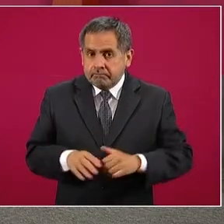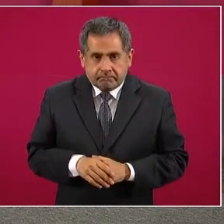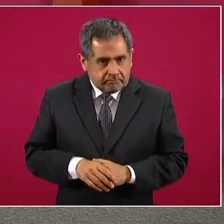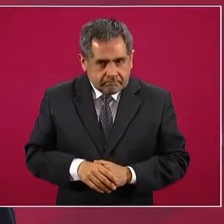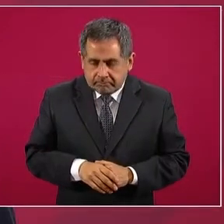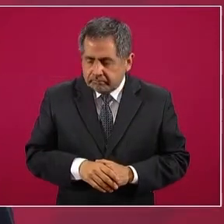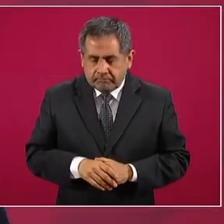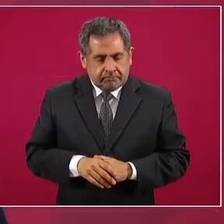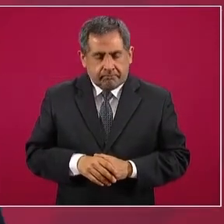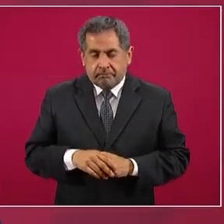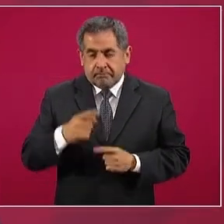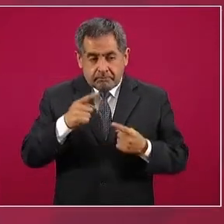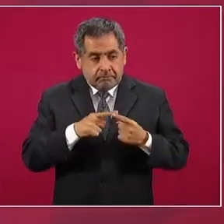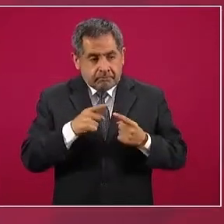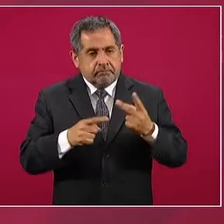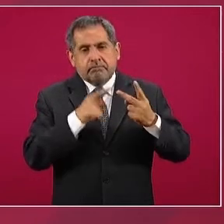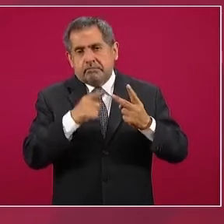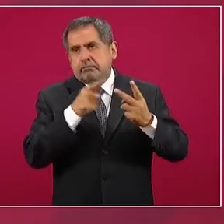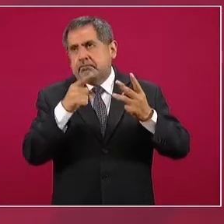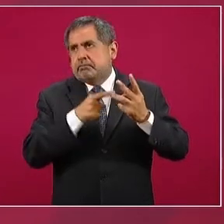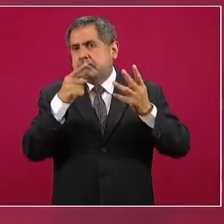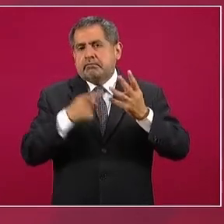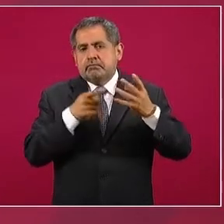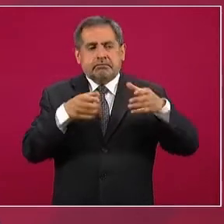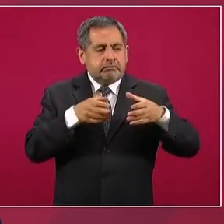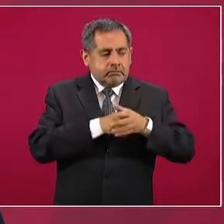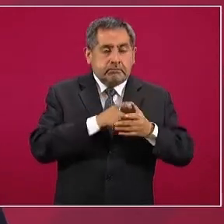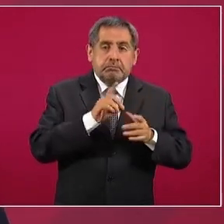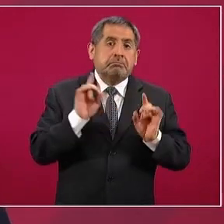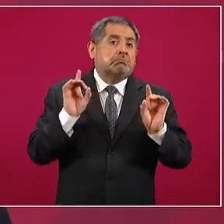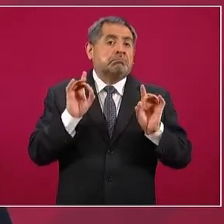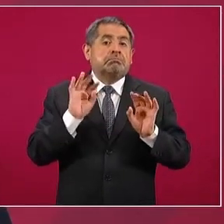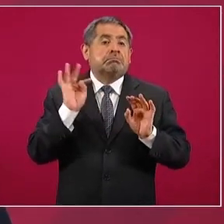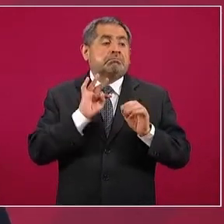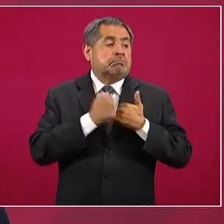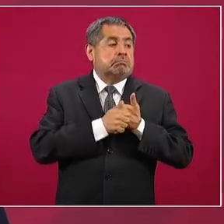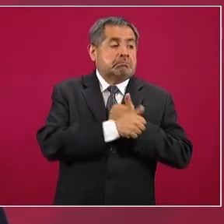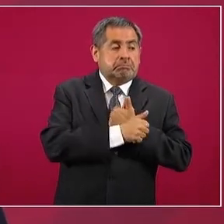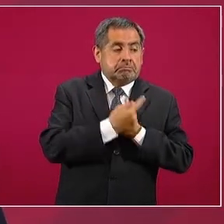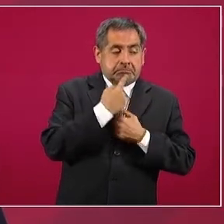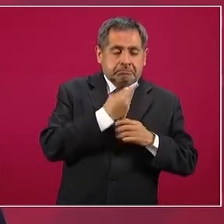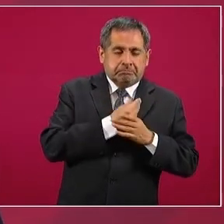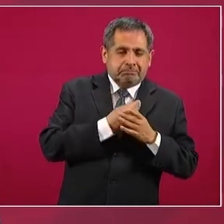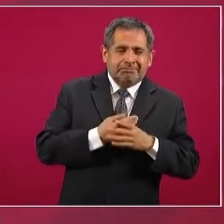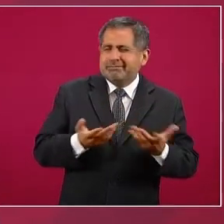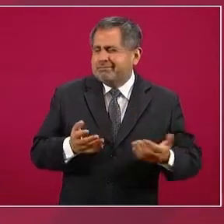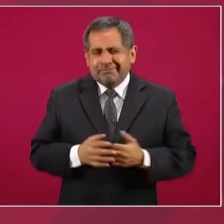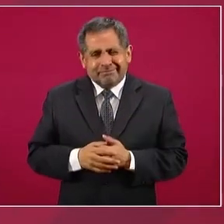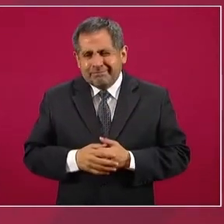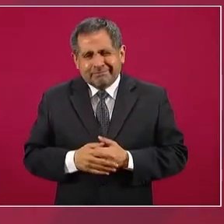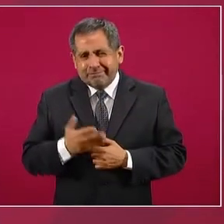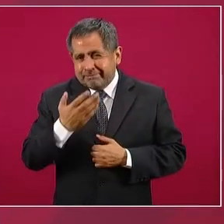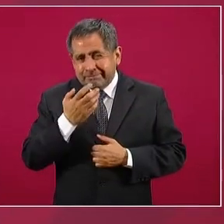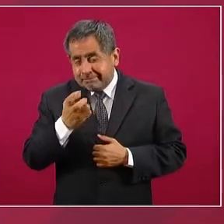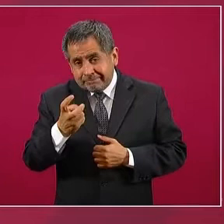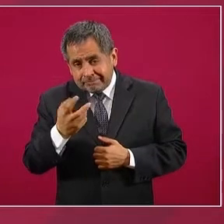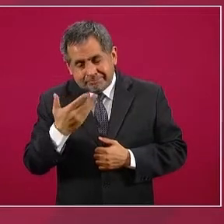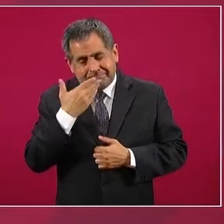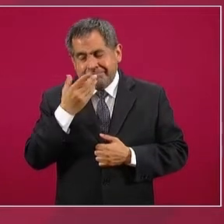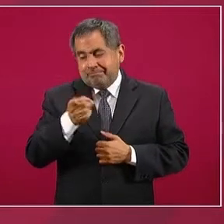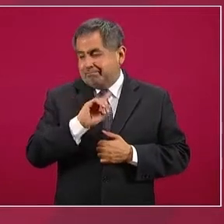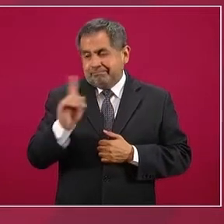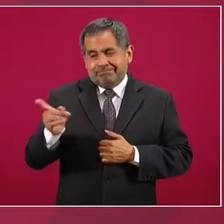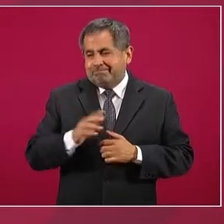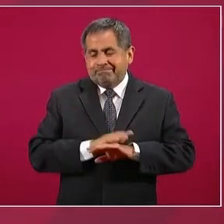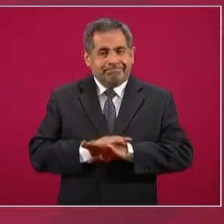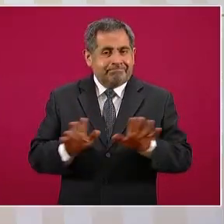Una de tantas operaciones conjuntas encubiertas, esa relación ya